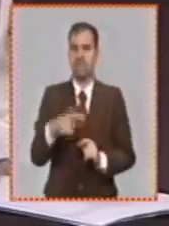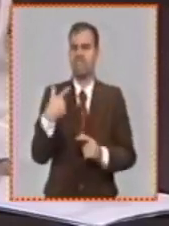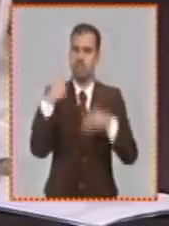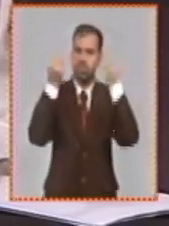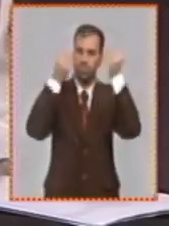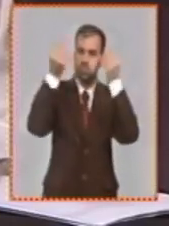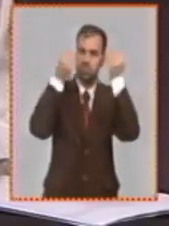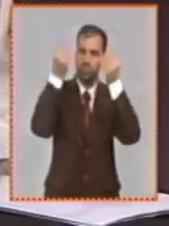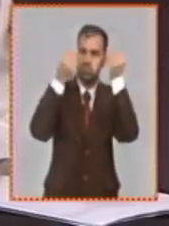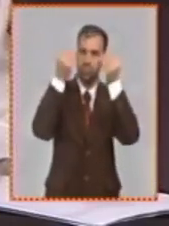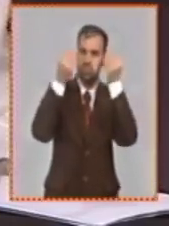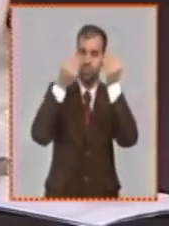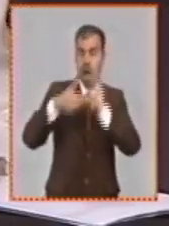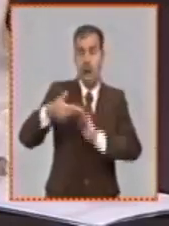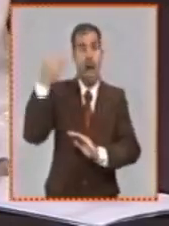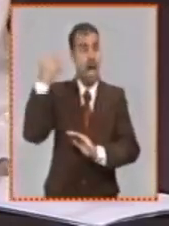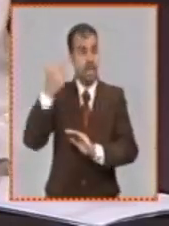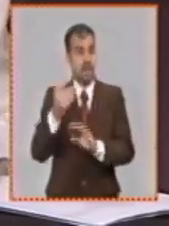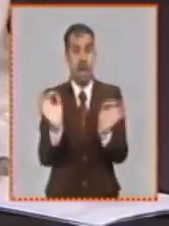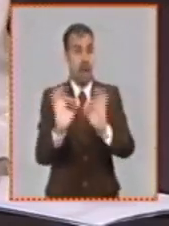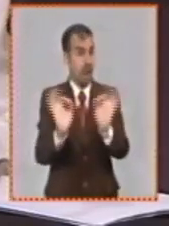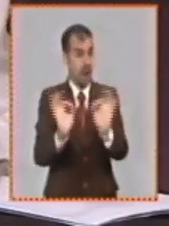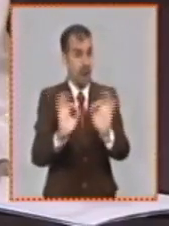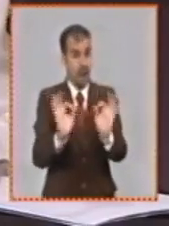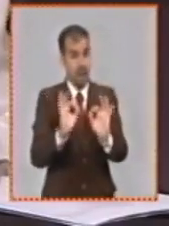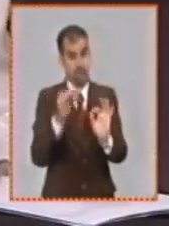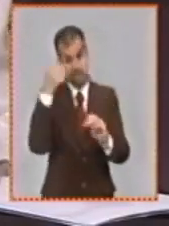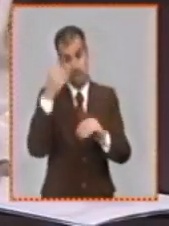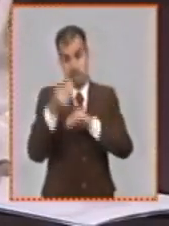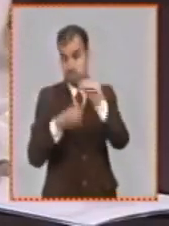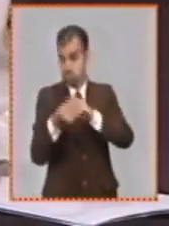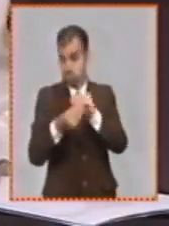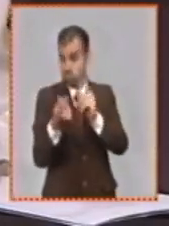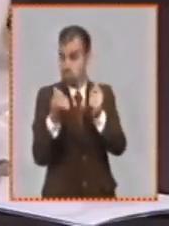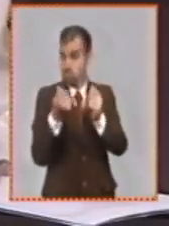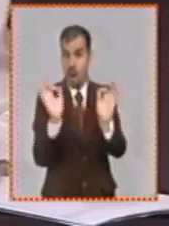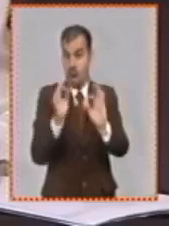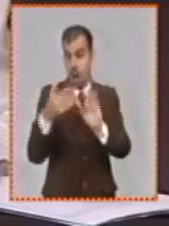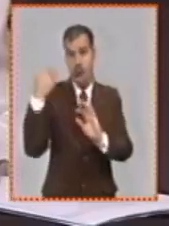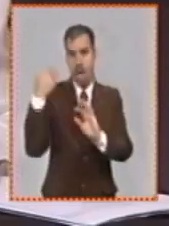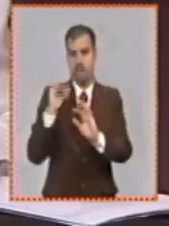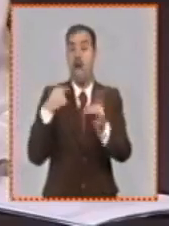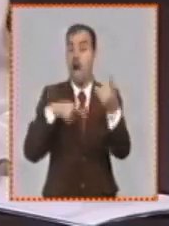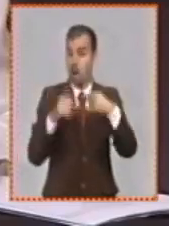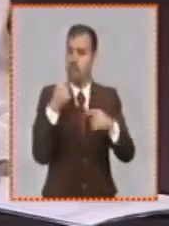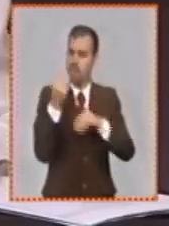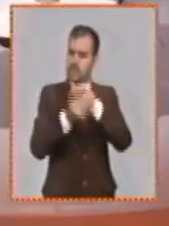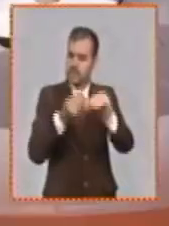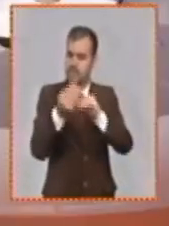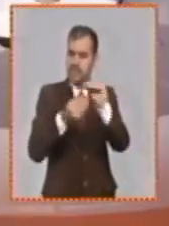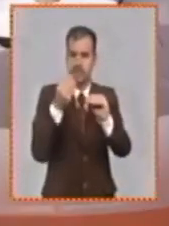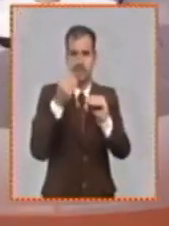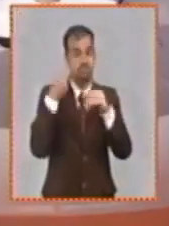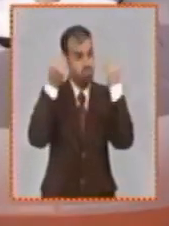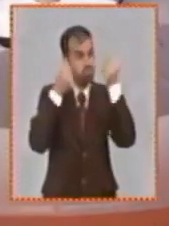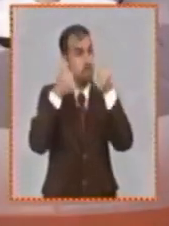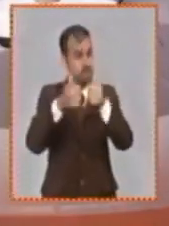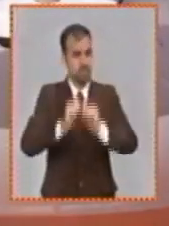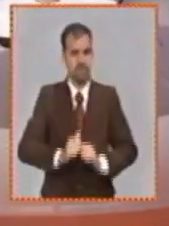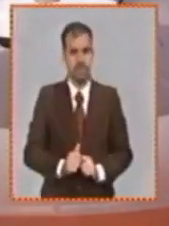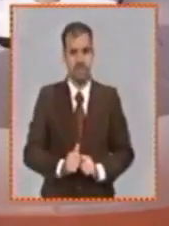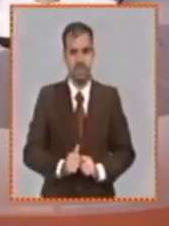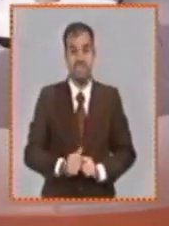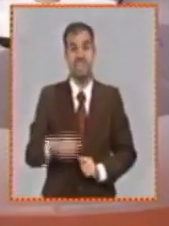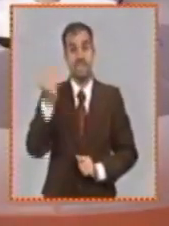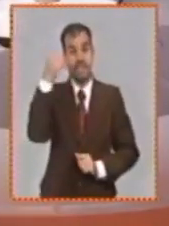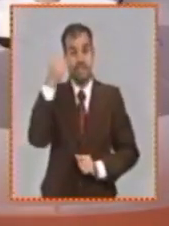variables que no estaban en el escenario anterior del ordenamiento monetario. Tal complejidad y tal diversidad siempre lleva a